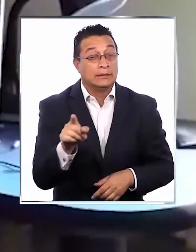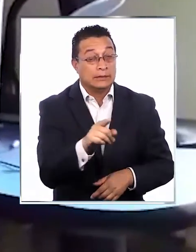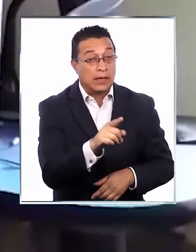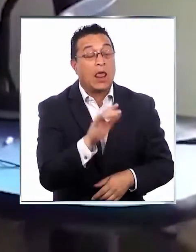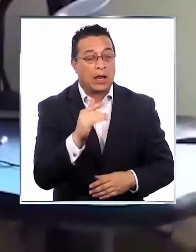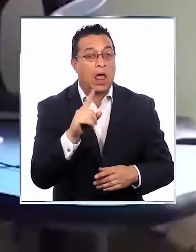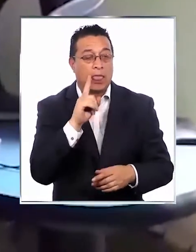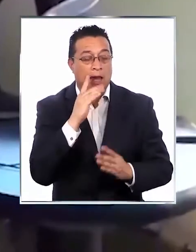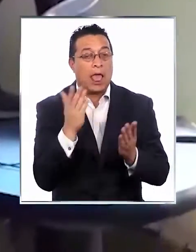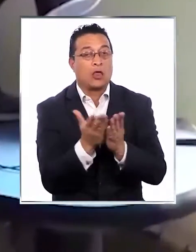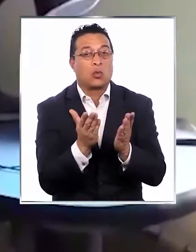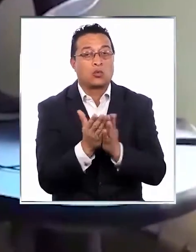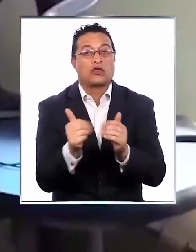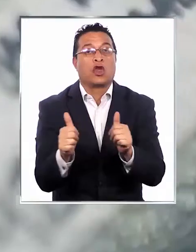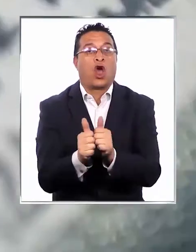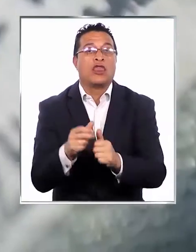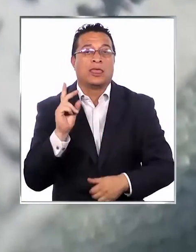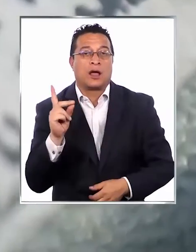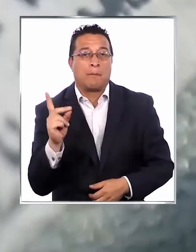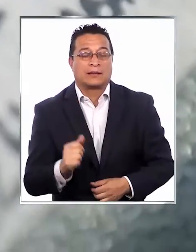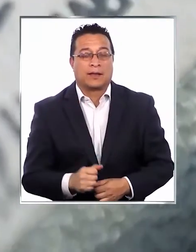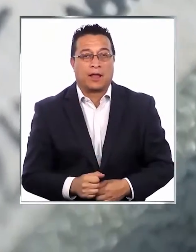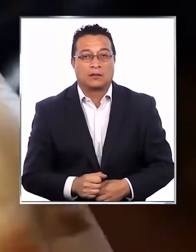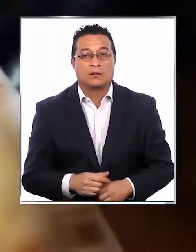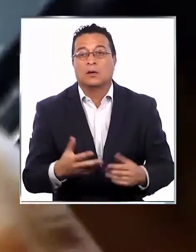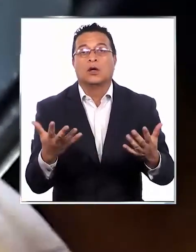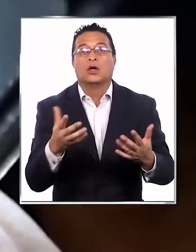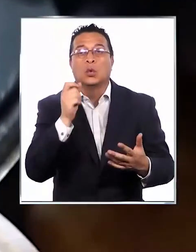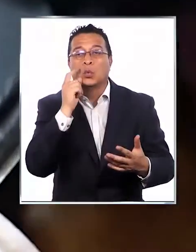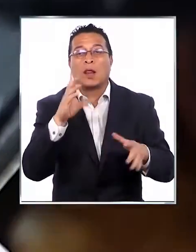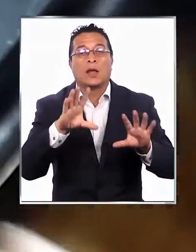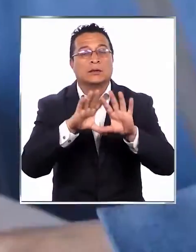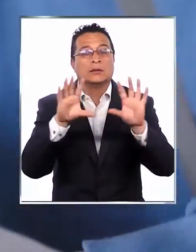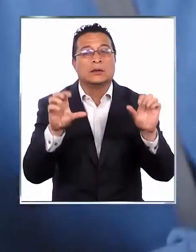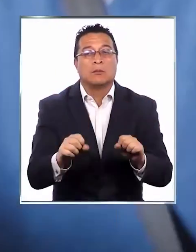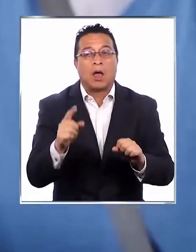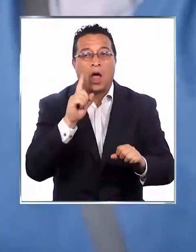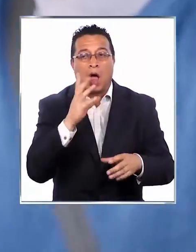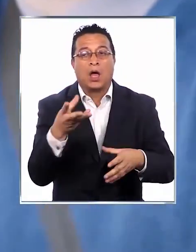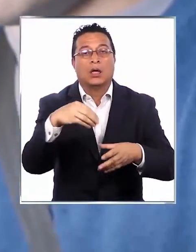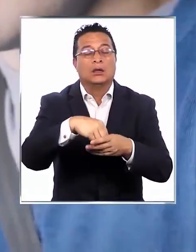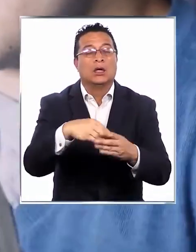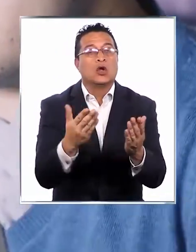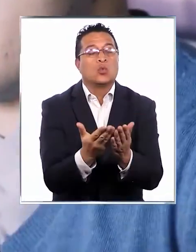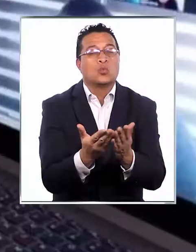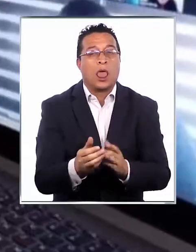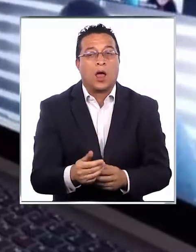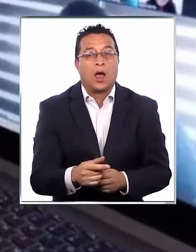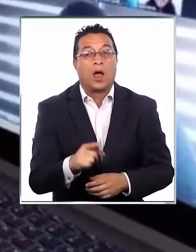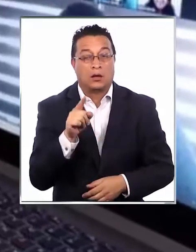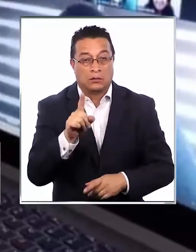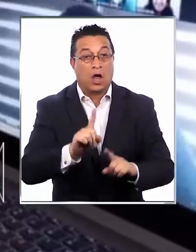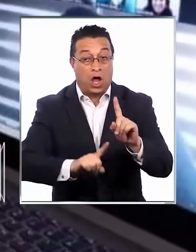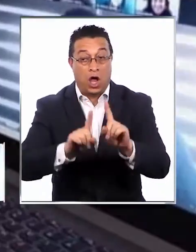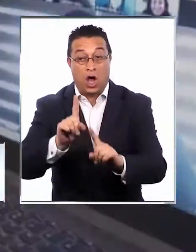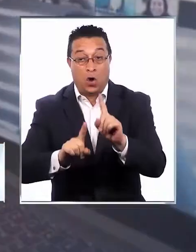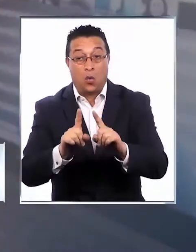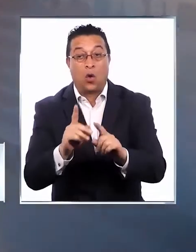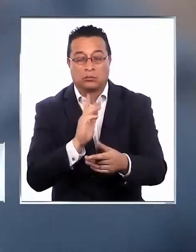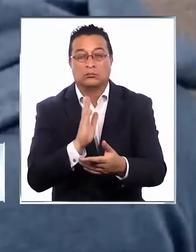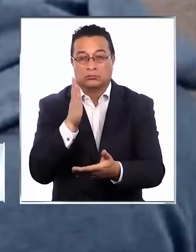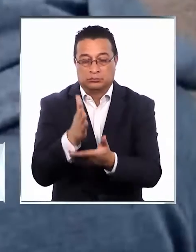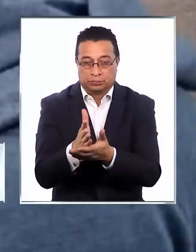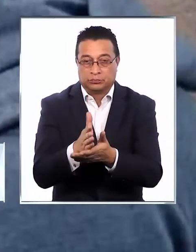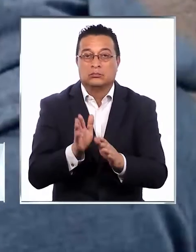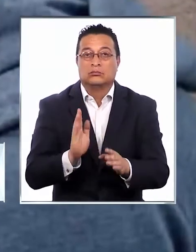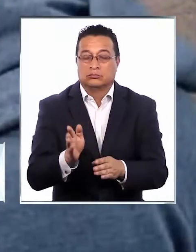los que tienen estudiantes con discapacidad. ¿Qué sistemas han implementado estos colegios? Mientras algunos han